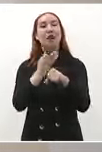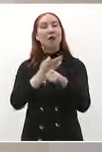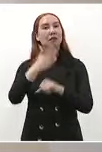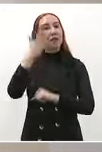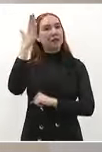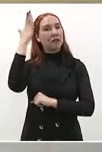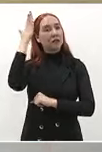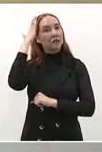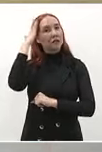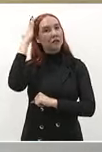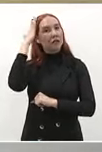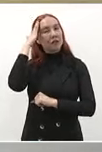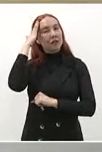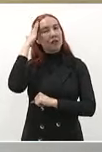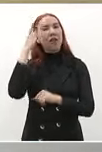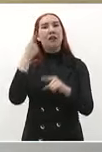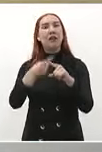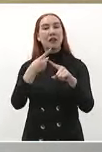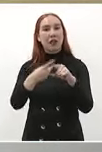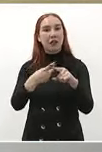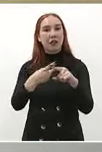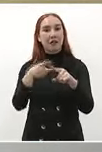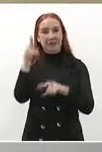es el pueblo